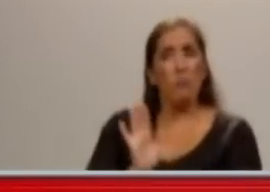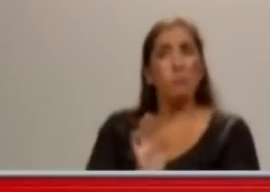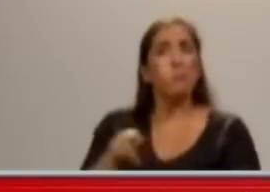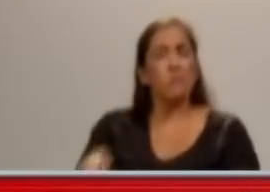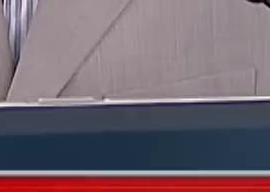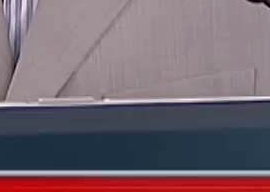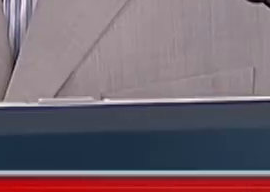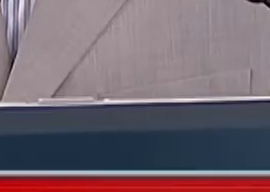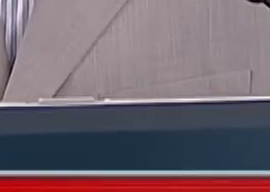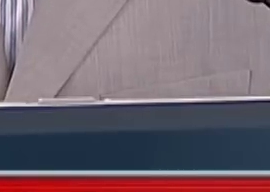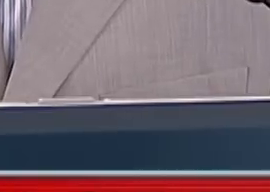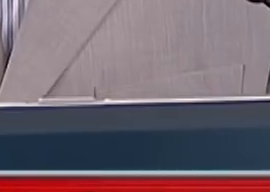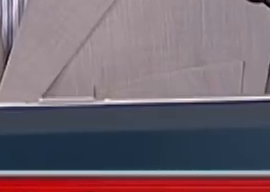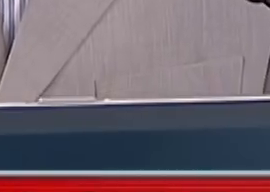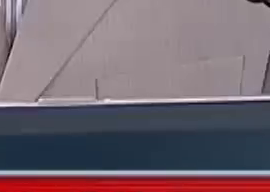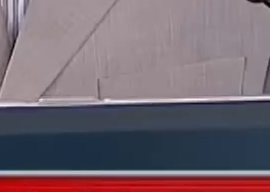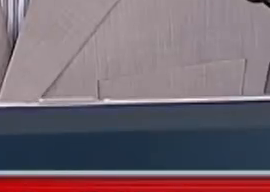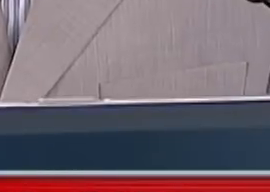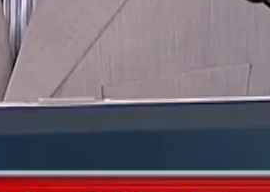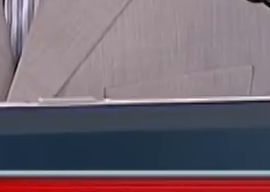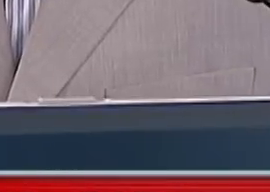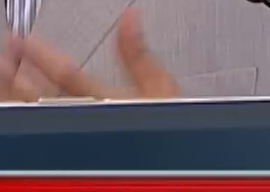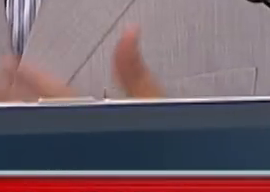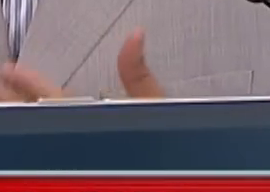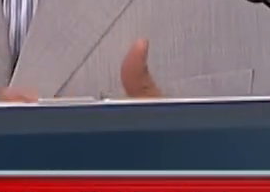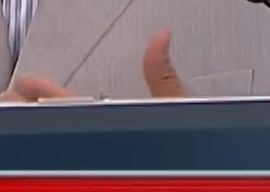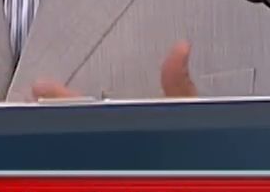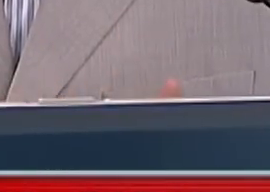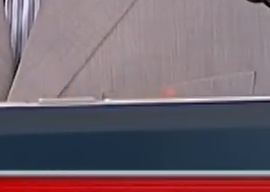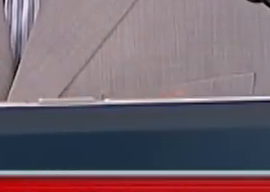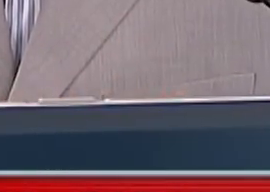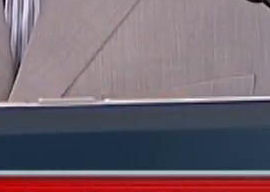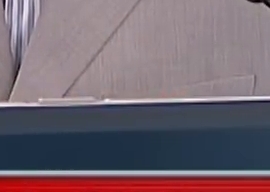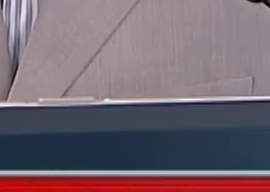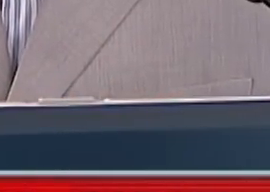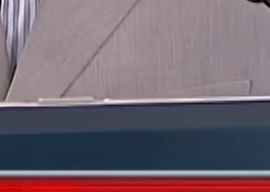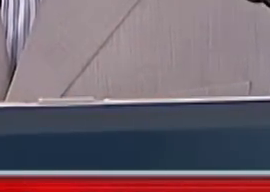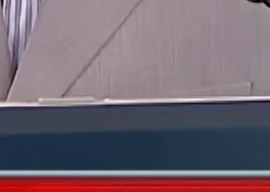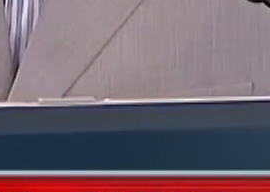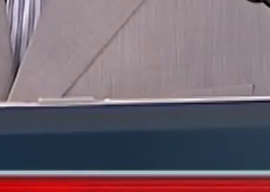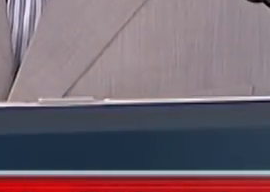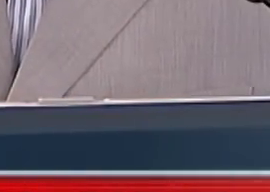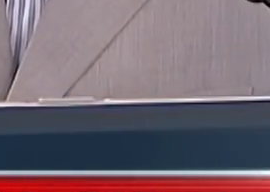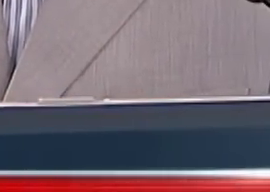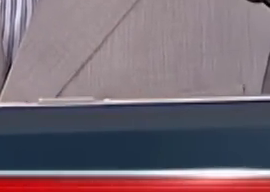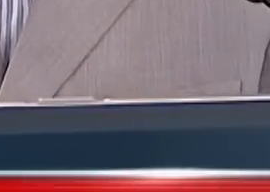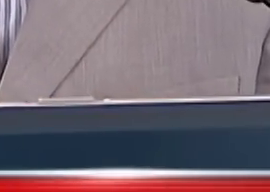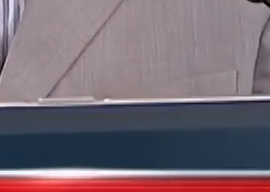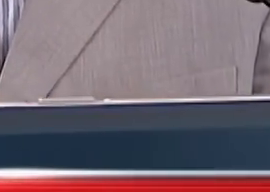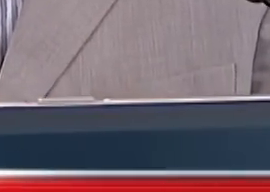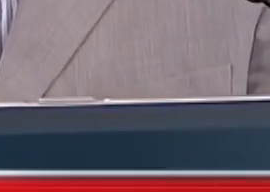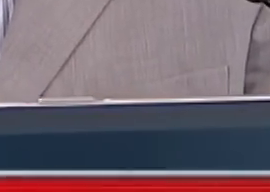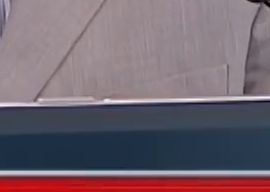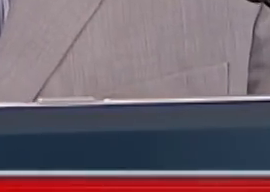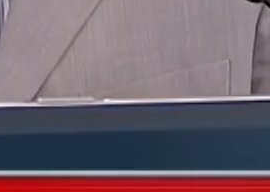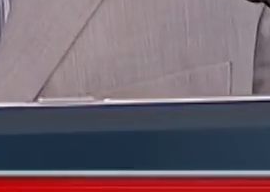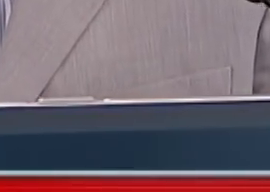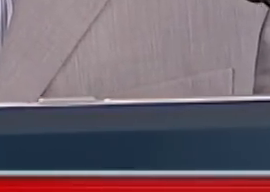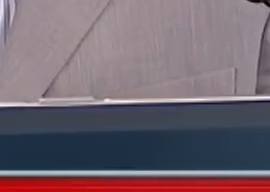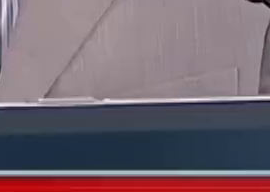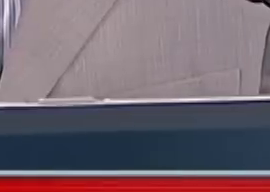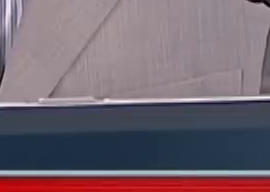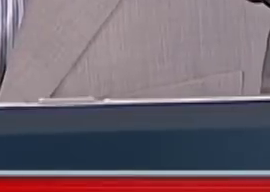Nelson, Cristina Quierda, en su discurso, en ningún momento oculta el desprecio que tiene hacia el trabajo, hacia la investigación que hizo hoy a la denuncia